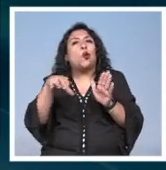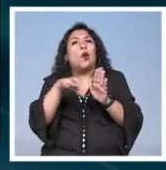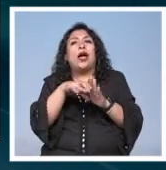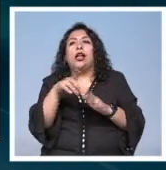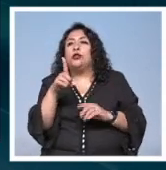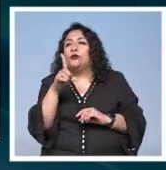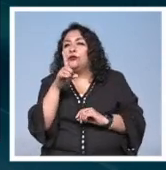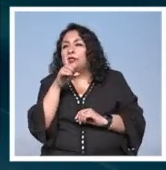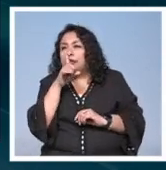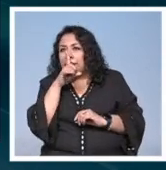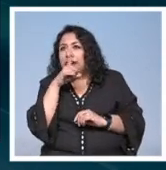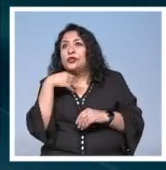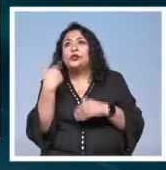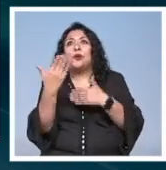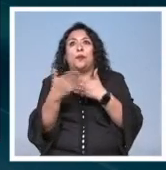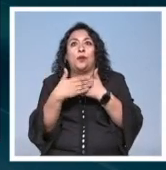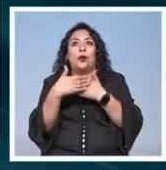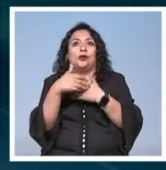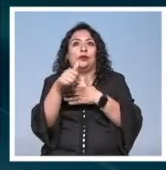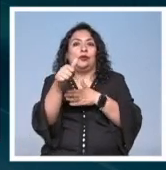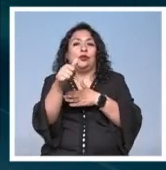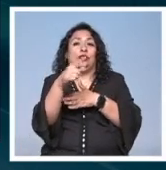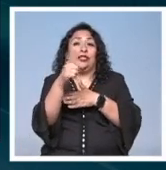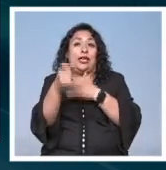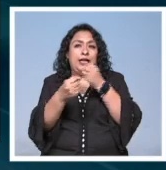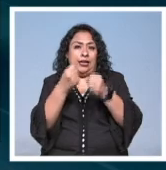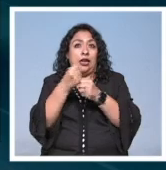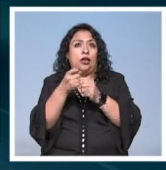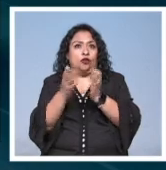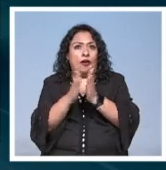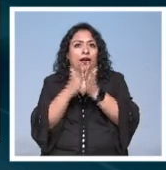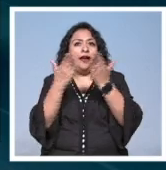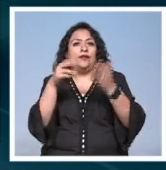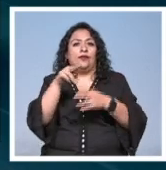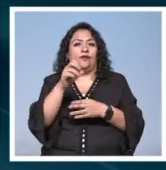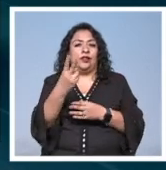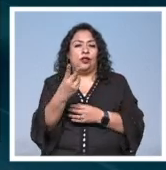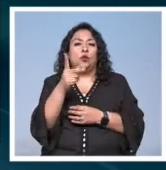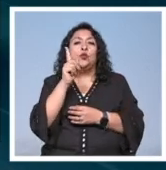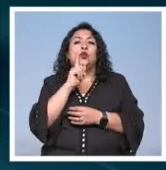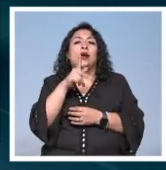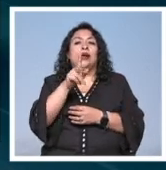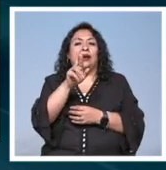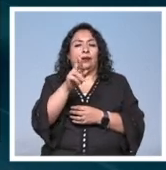silencio hasta el próximo siglo. Noticias 22 Karen Rivera.